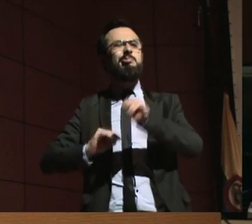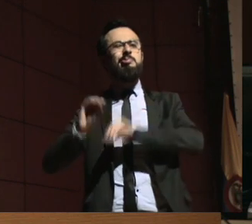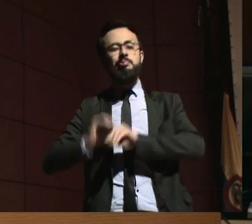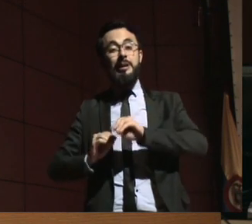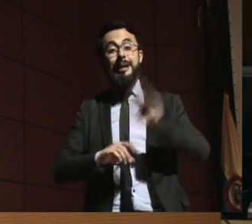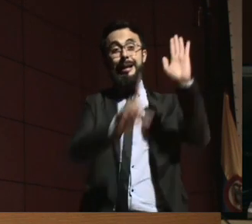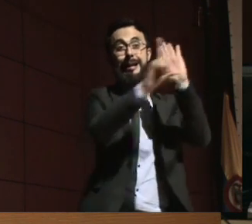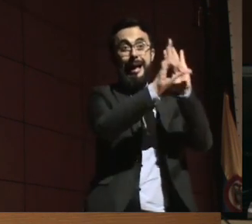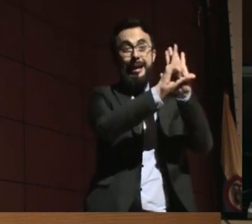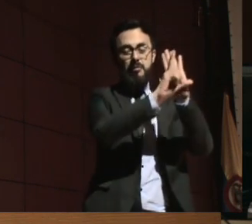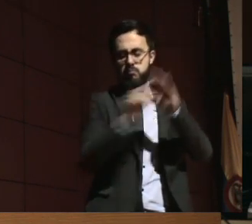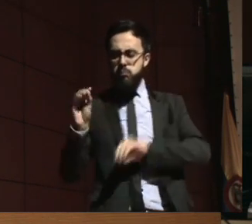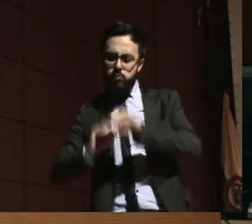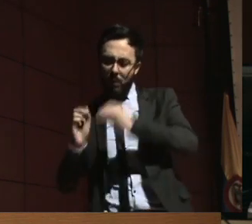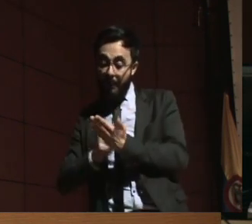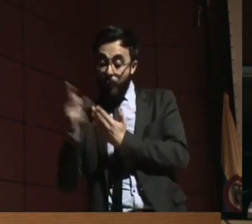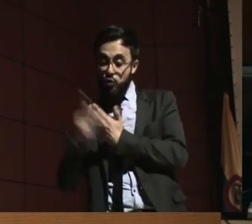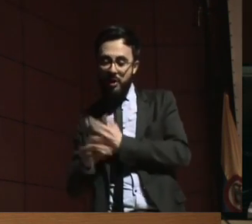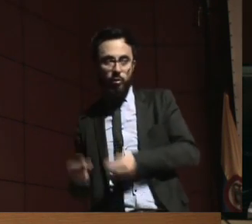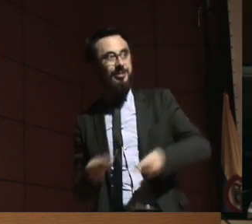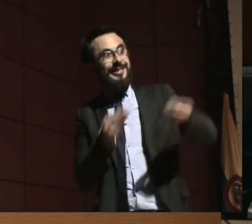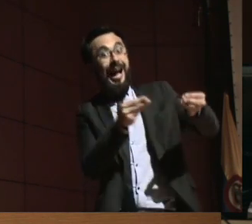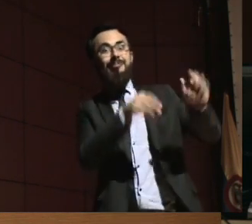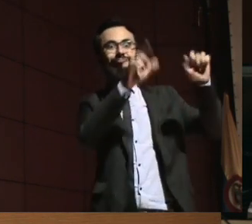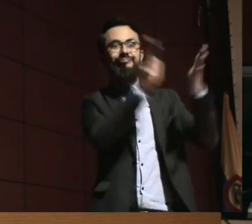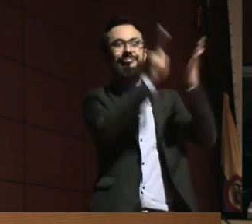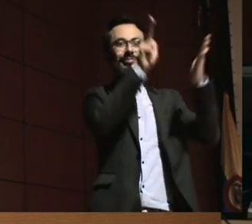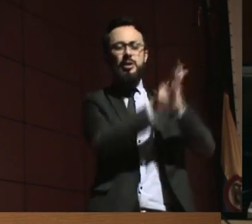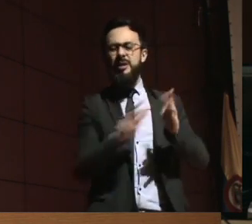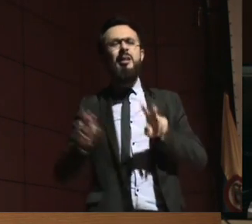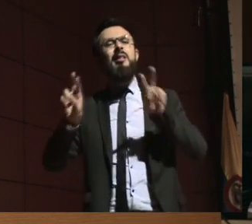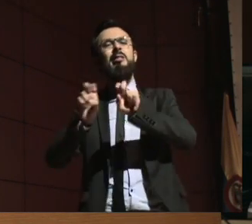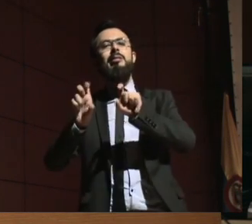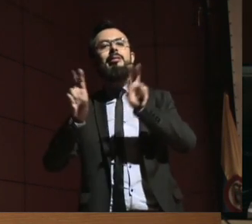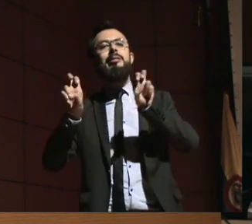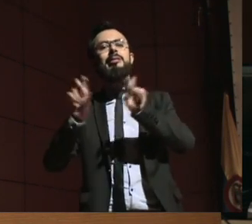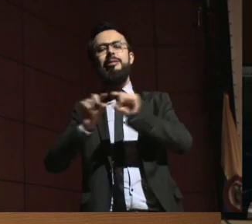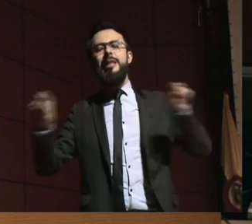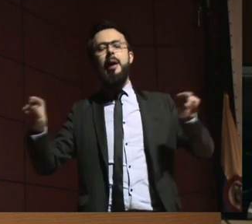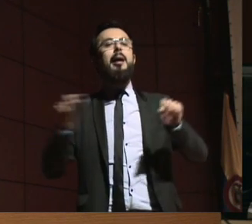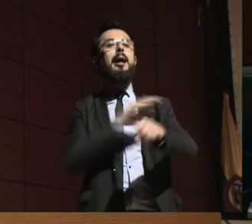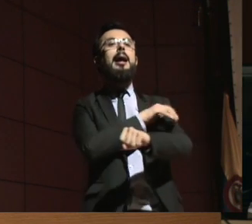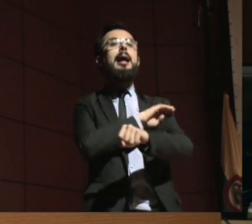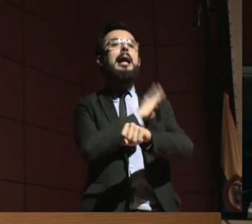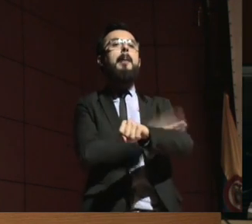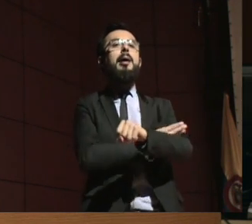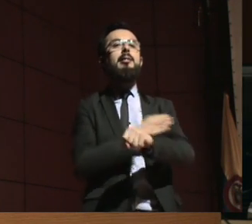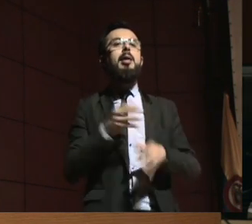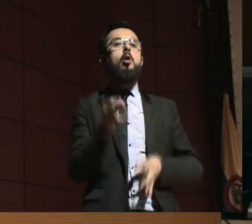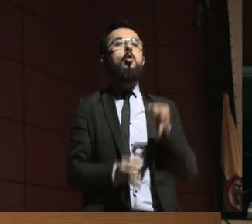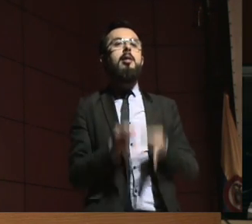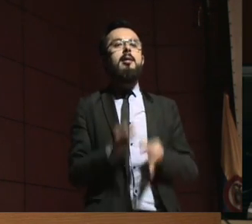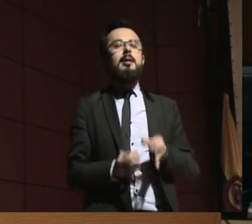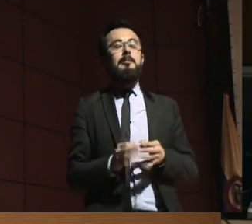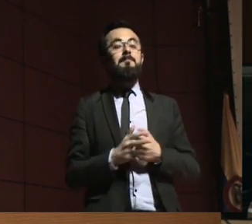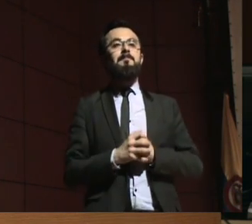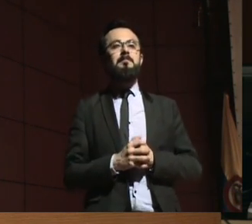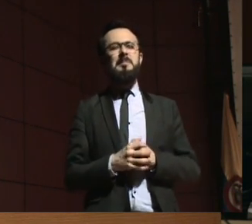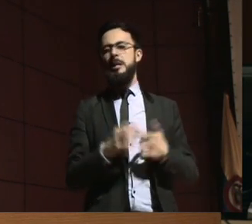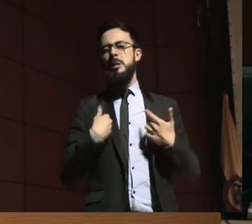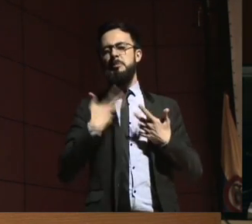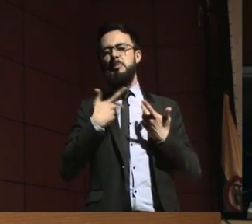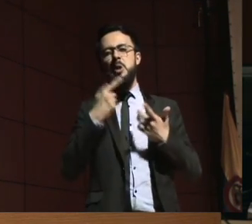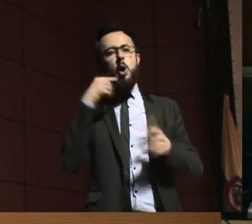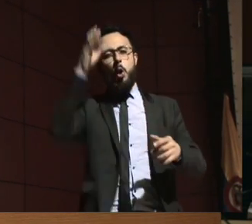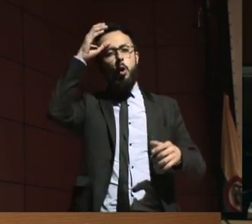jurídica. Entonces, la idea es, cada territorio tendría sus operadores, ¿cierto?, para